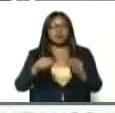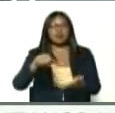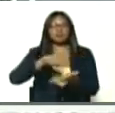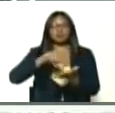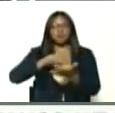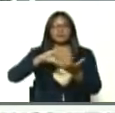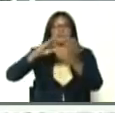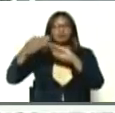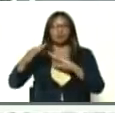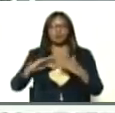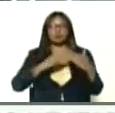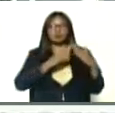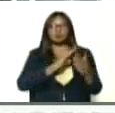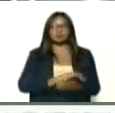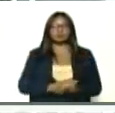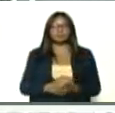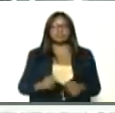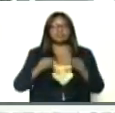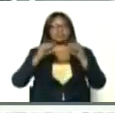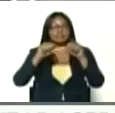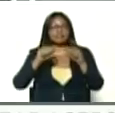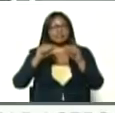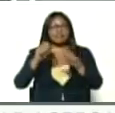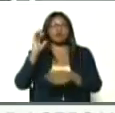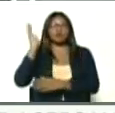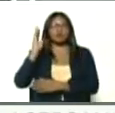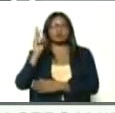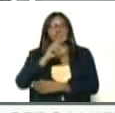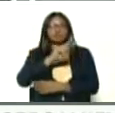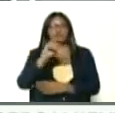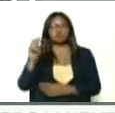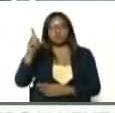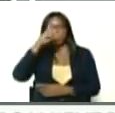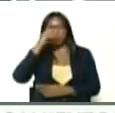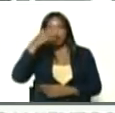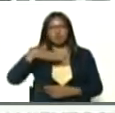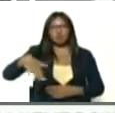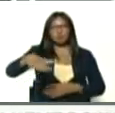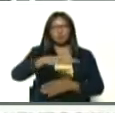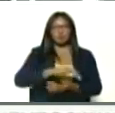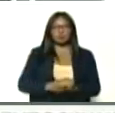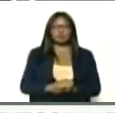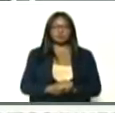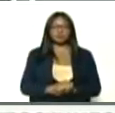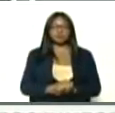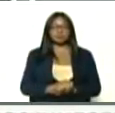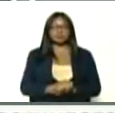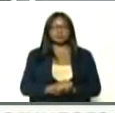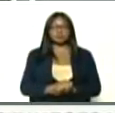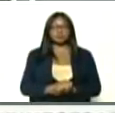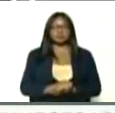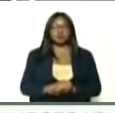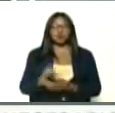comunales, de avanzar, en el Congreso Bicentenario, de los Pueblos, Héctor Rodríguez,